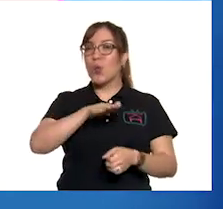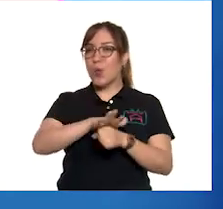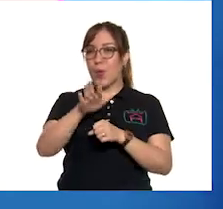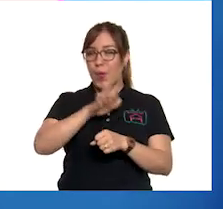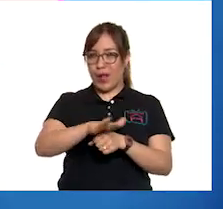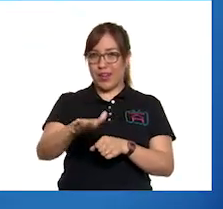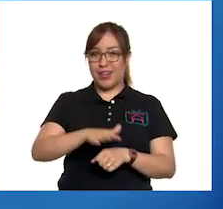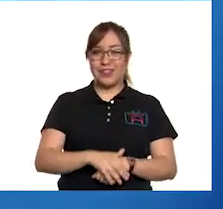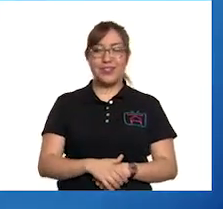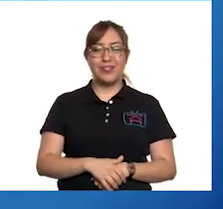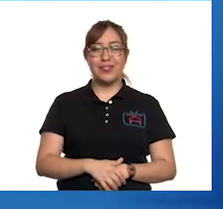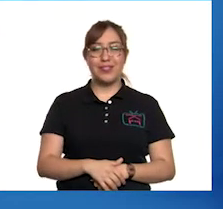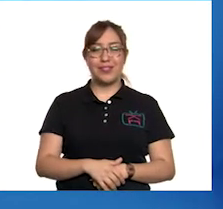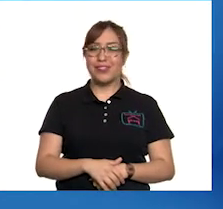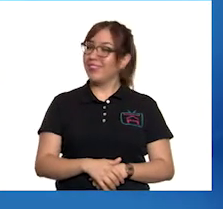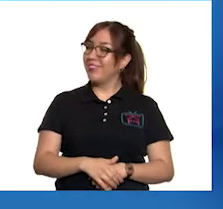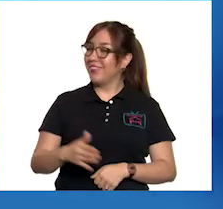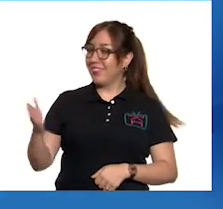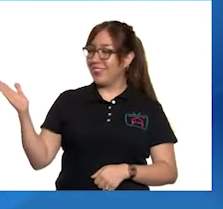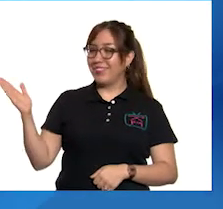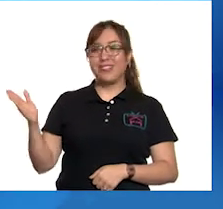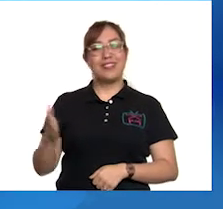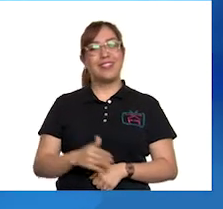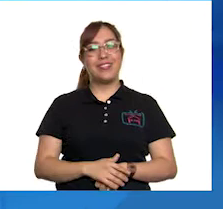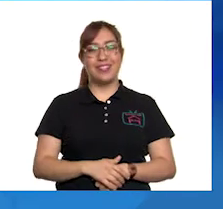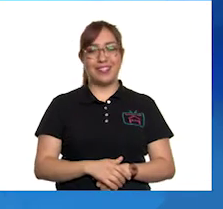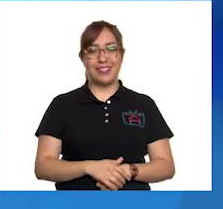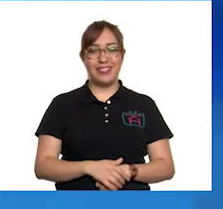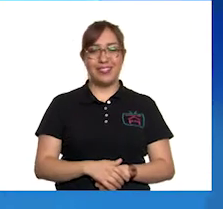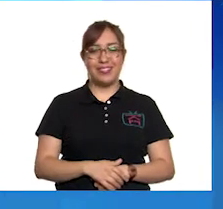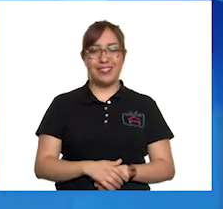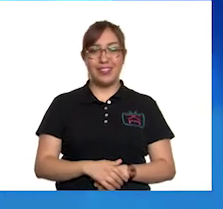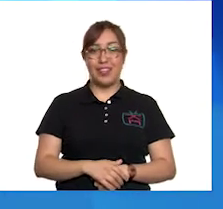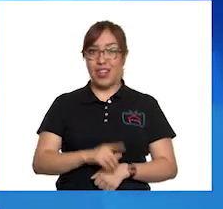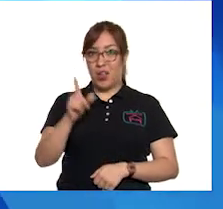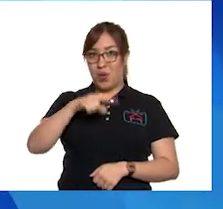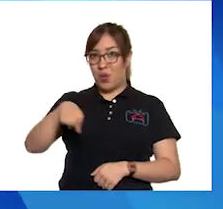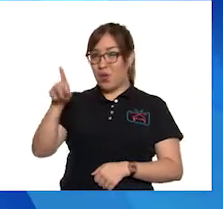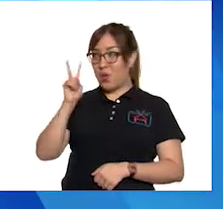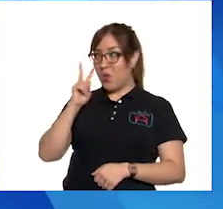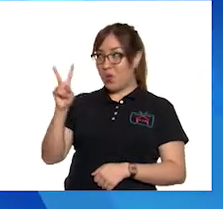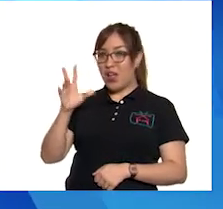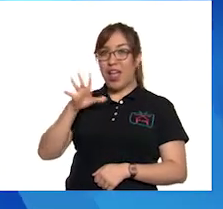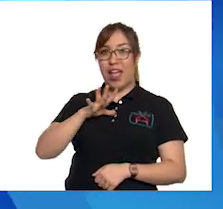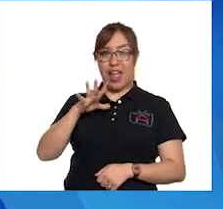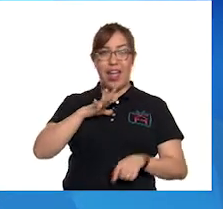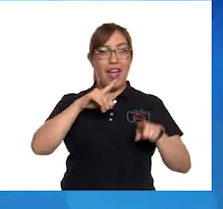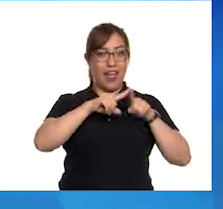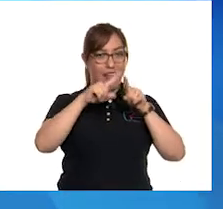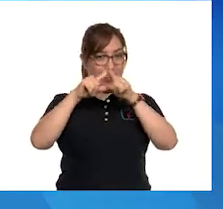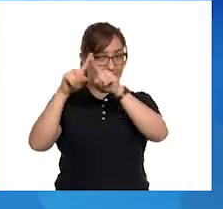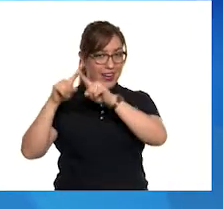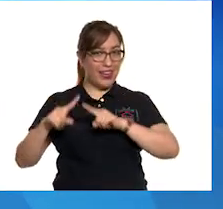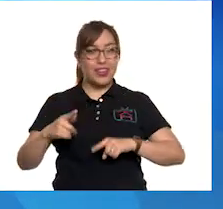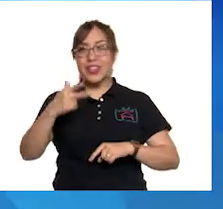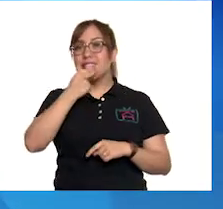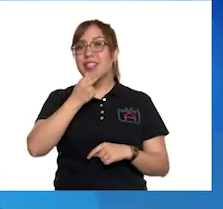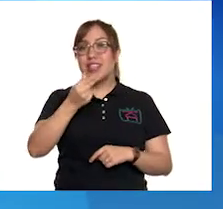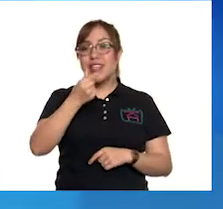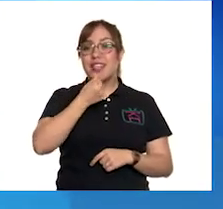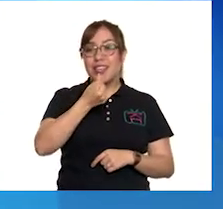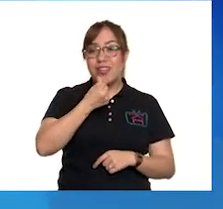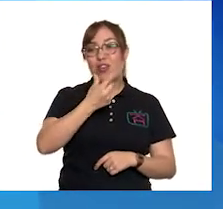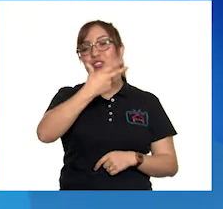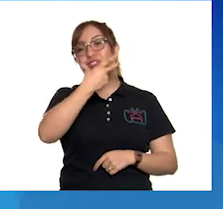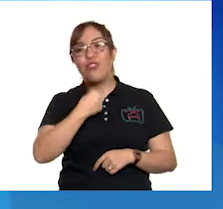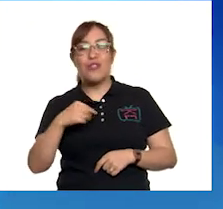mover es esta que está aquí. En ella, si se fijan, aparecen varios niños y niñas. Se